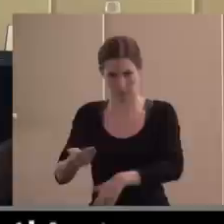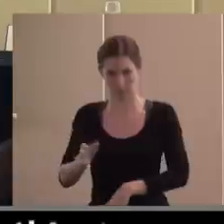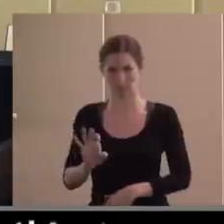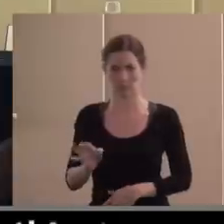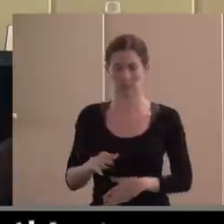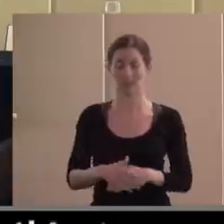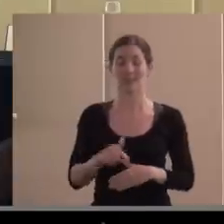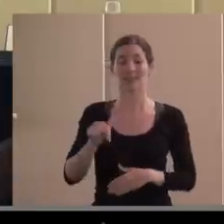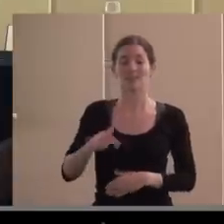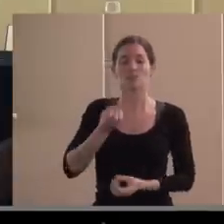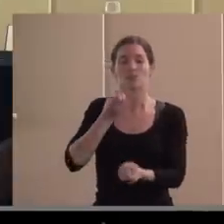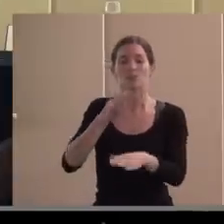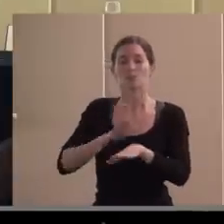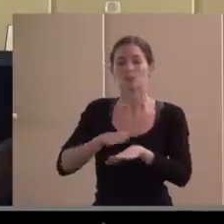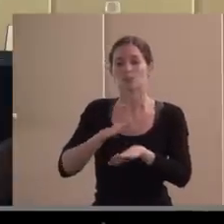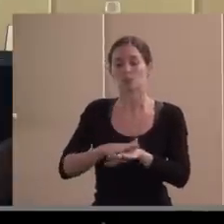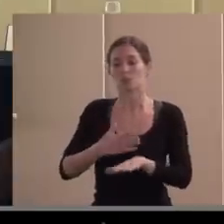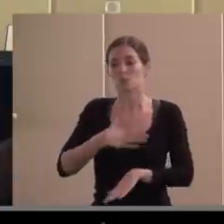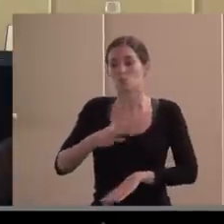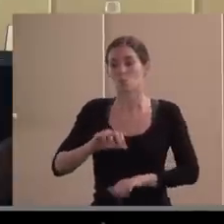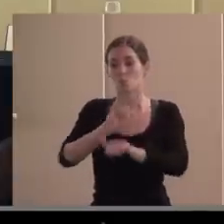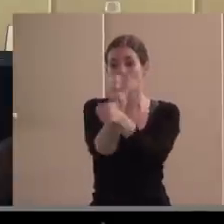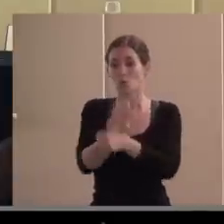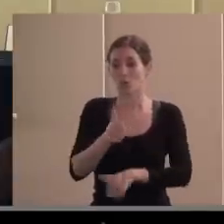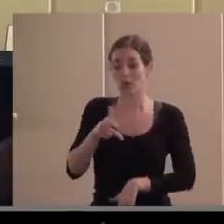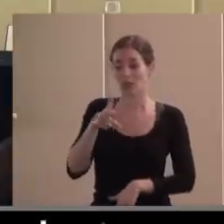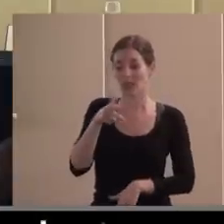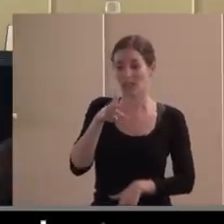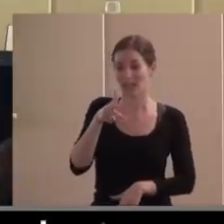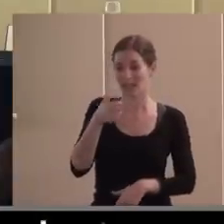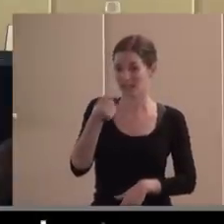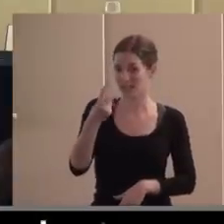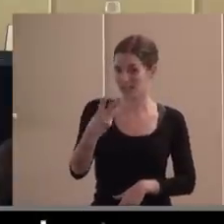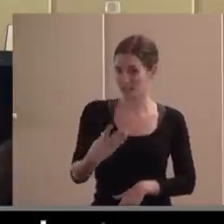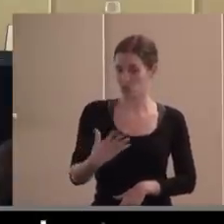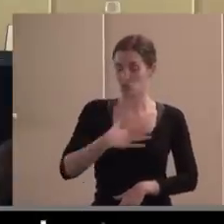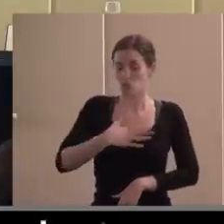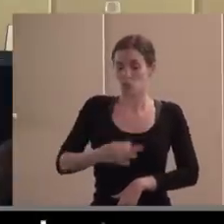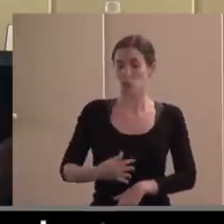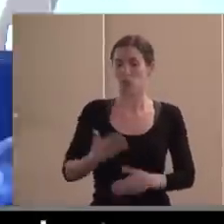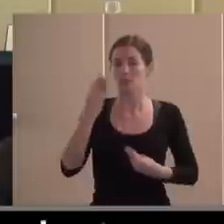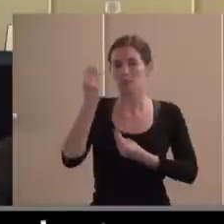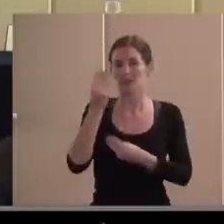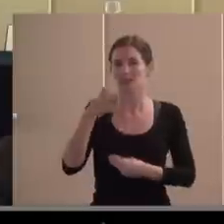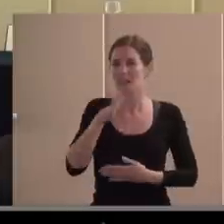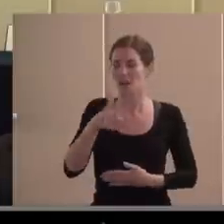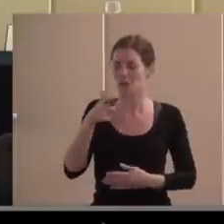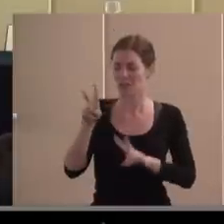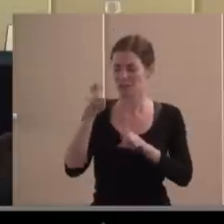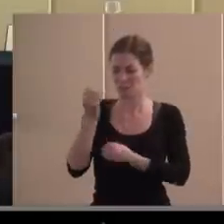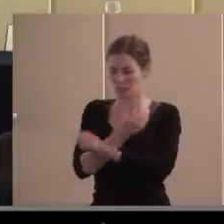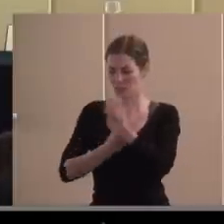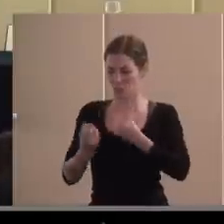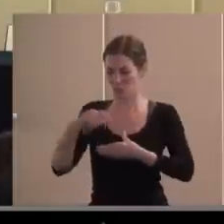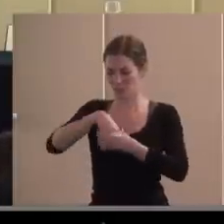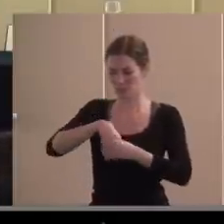Señalo esto porque quizás en un modelo de derechos puede también decir, bueno, y cómo entra el mundo económico ahí, al